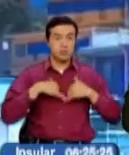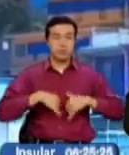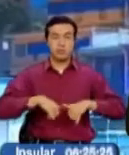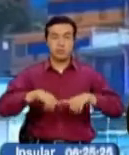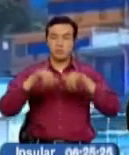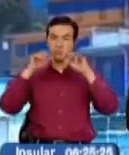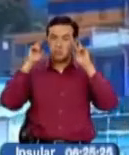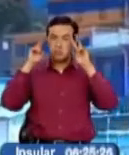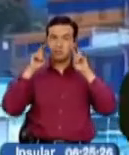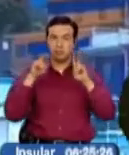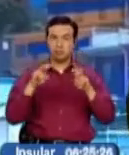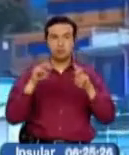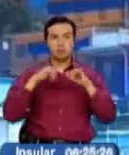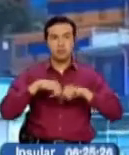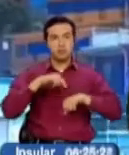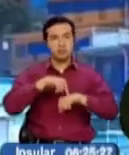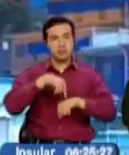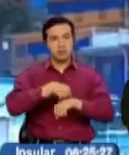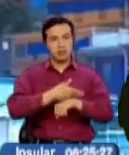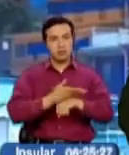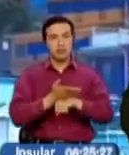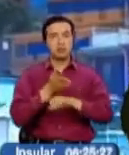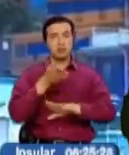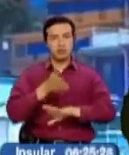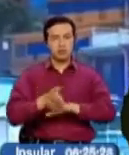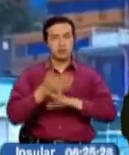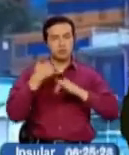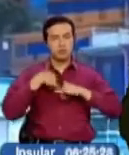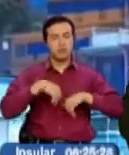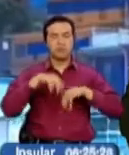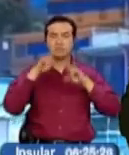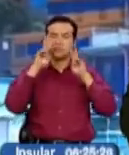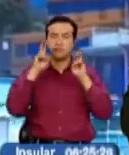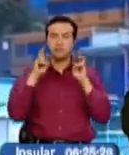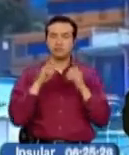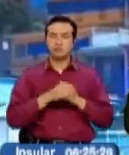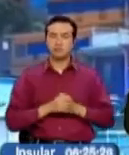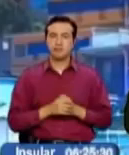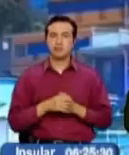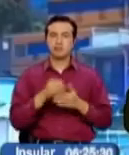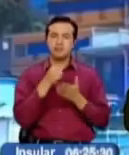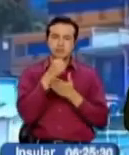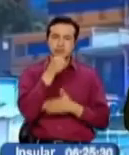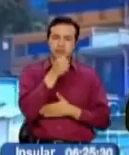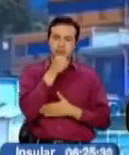indagando en estos temas con mayor tiempo en emisiones posteriores en otros contextos de análisis de la televisión pública.